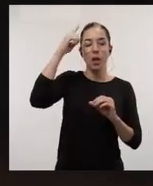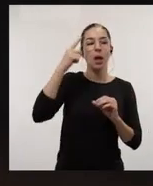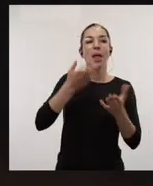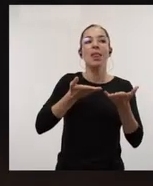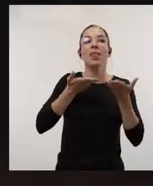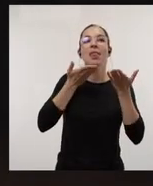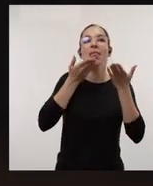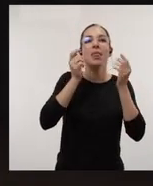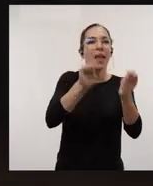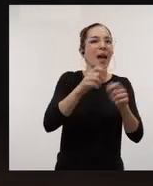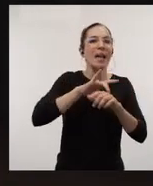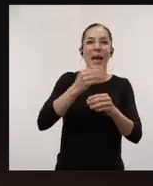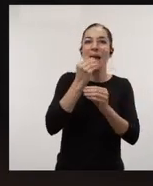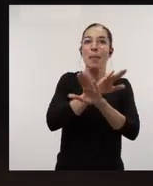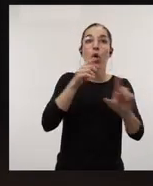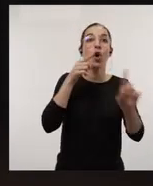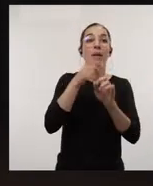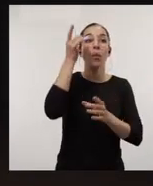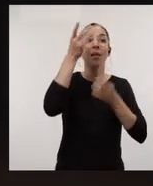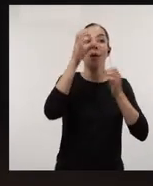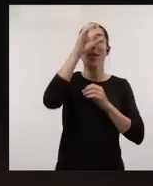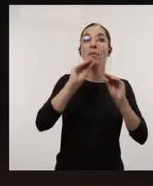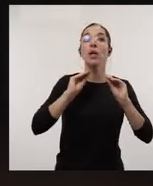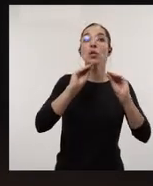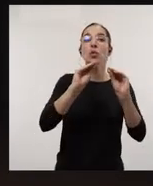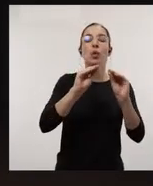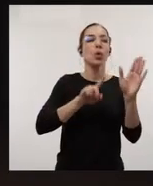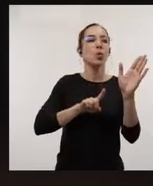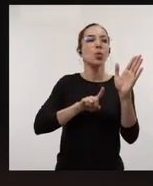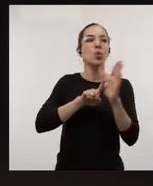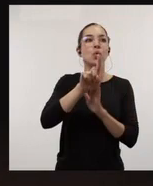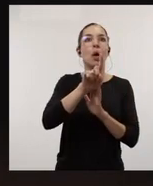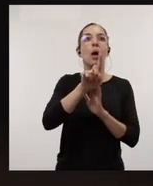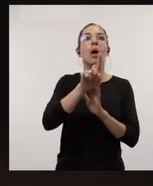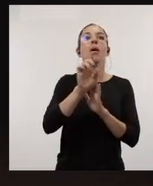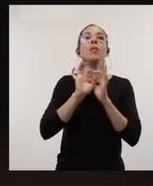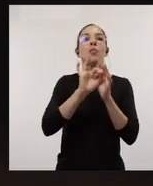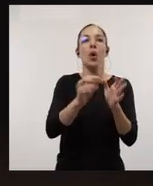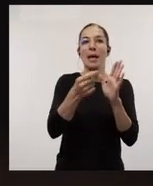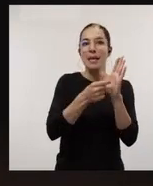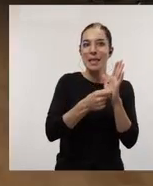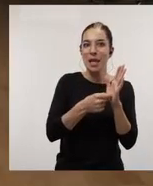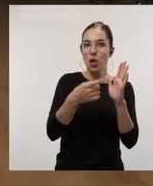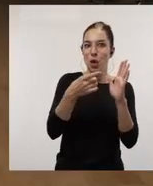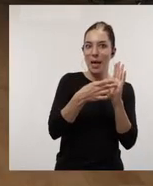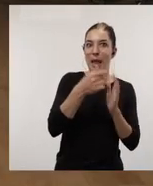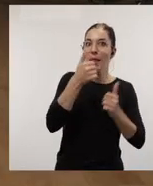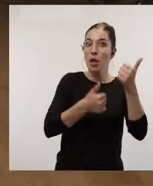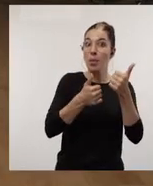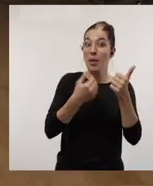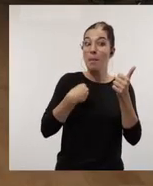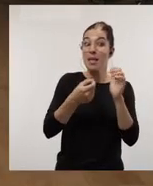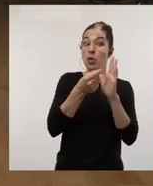Juan Carlos las mejores guías para que sus actividades científicas se desarrollen de acuerdo a unos criterios de calidad y